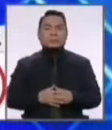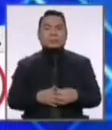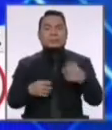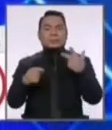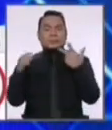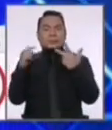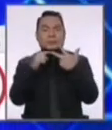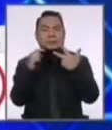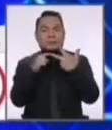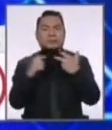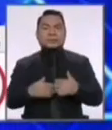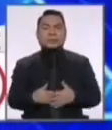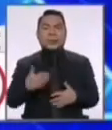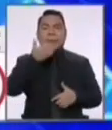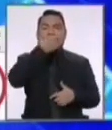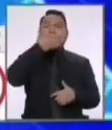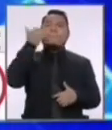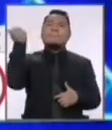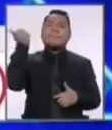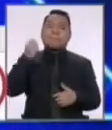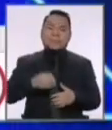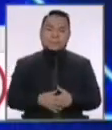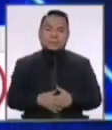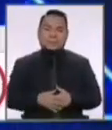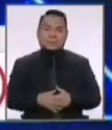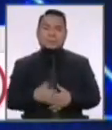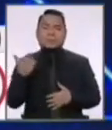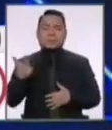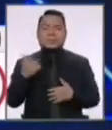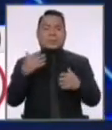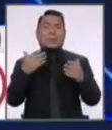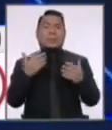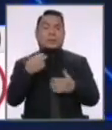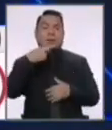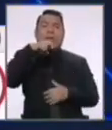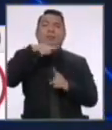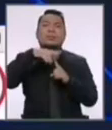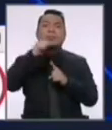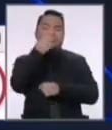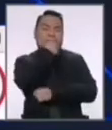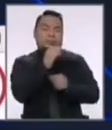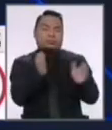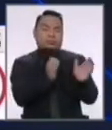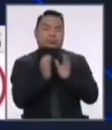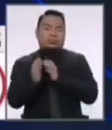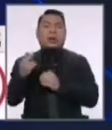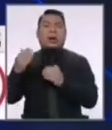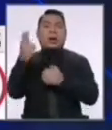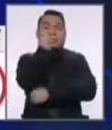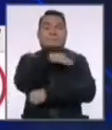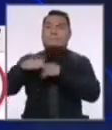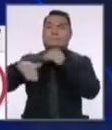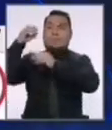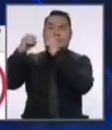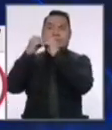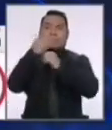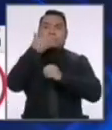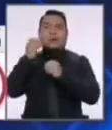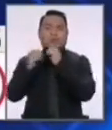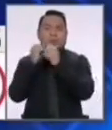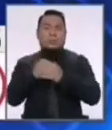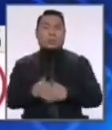Tercero mejorar las postas y los centros de salud. Hoy más que nunca